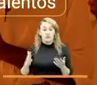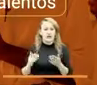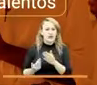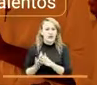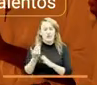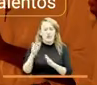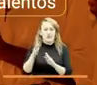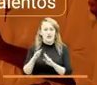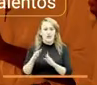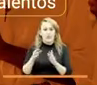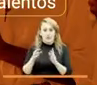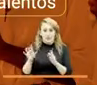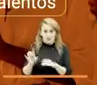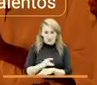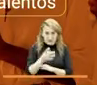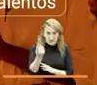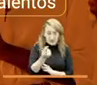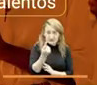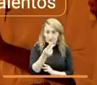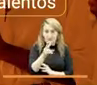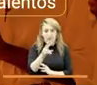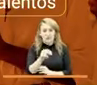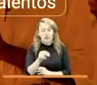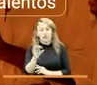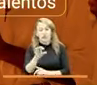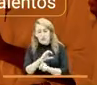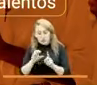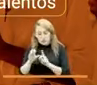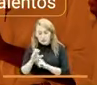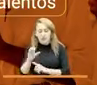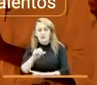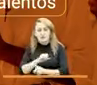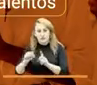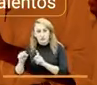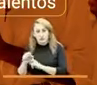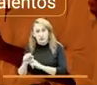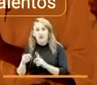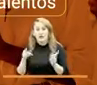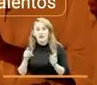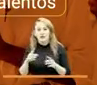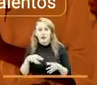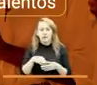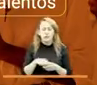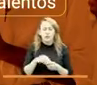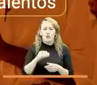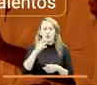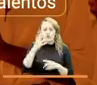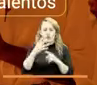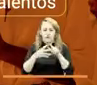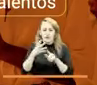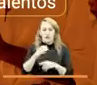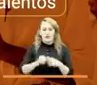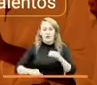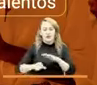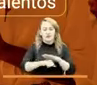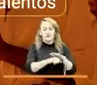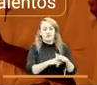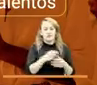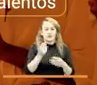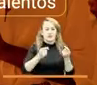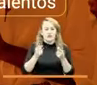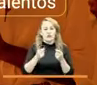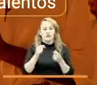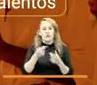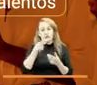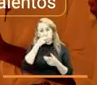solo digitales, también son culturales y sociales y que están enmarcadas en las cuatro áreas económicas que los pelados y peladas nos